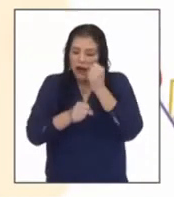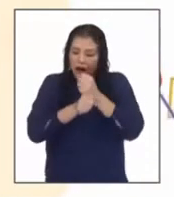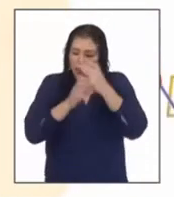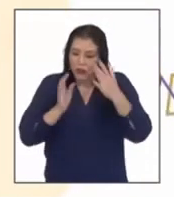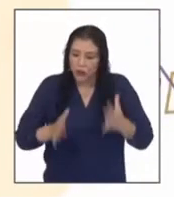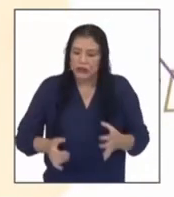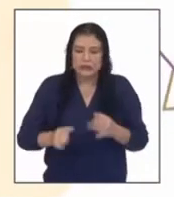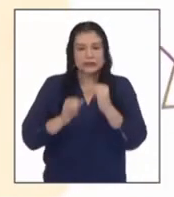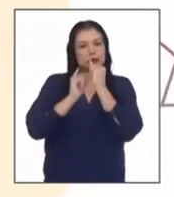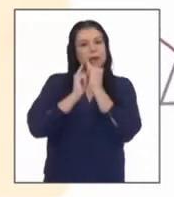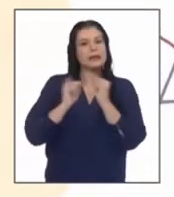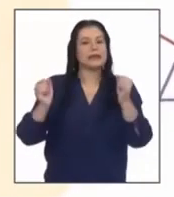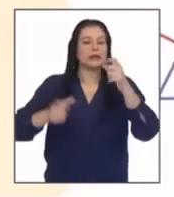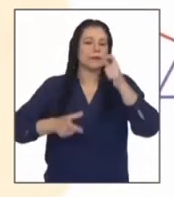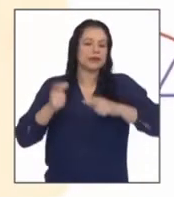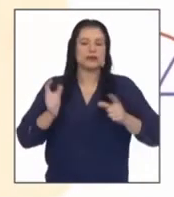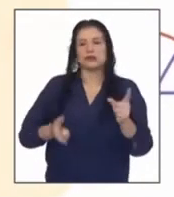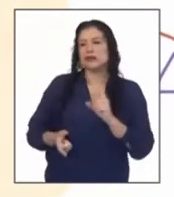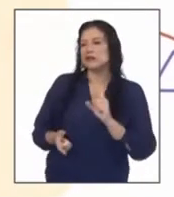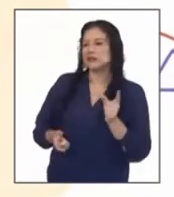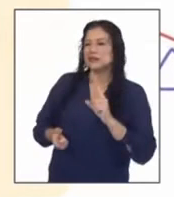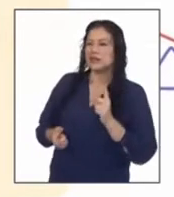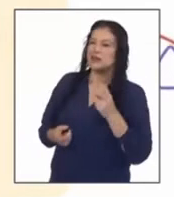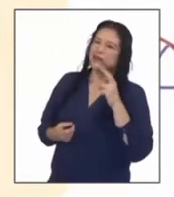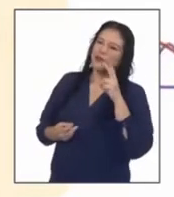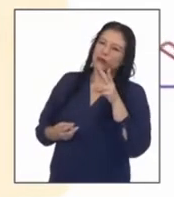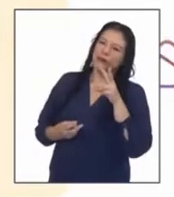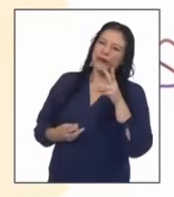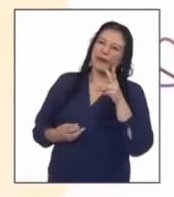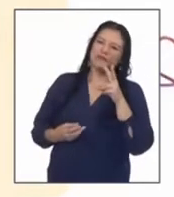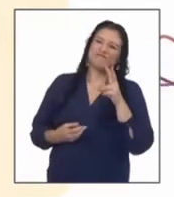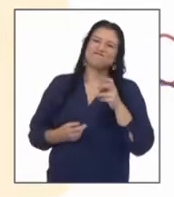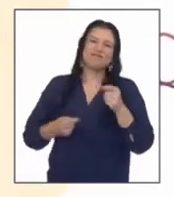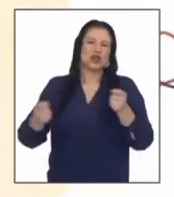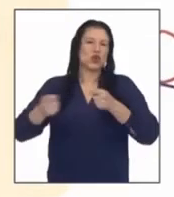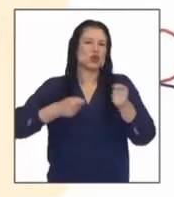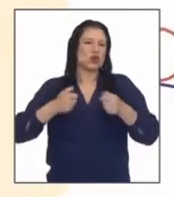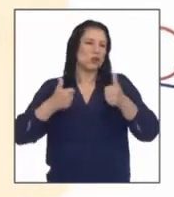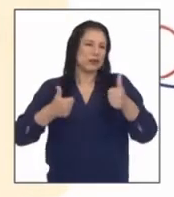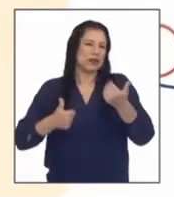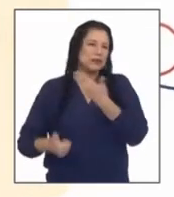gente que está disconforme con la gestión del actual presidente